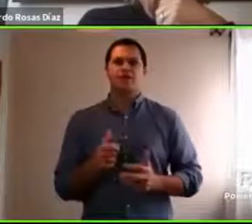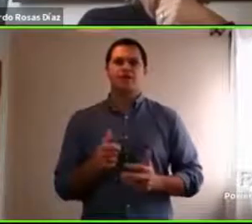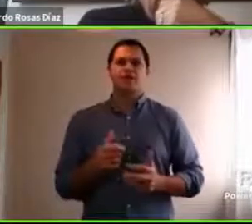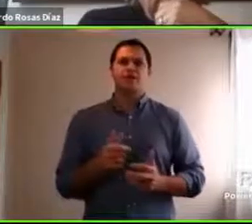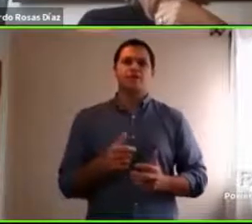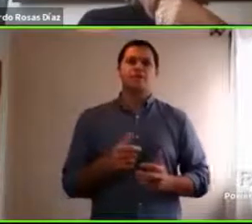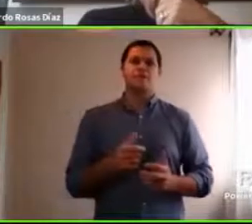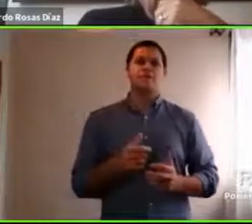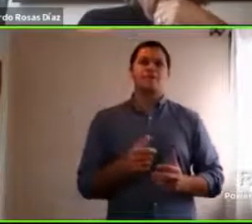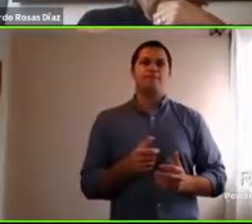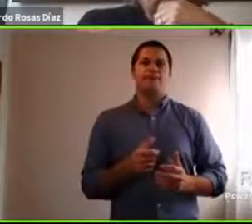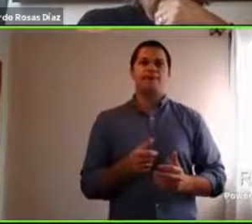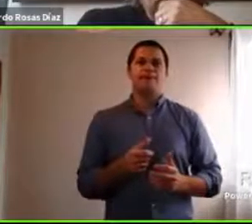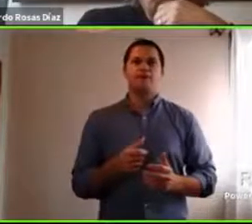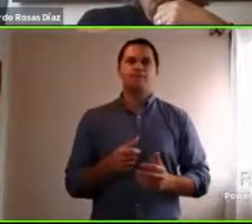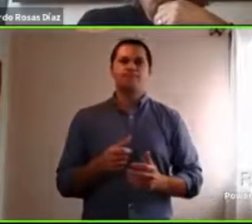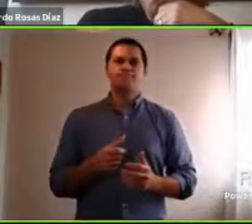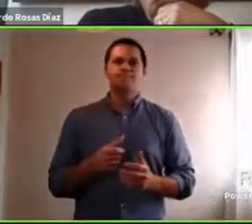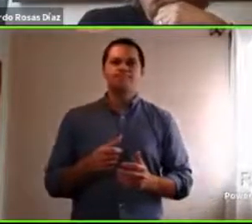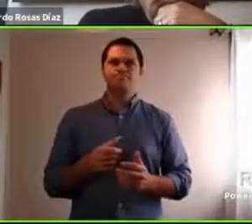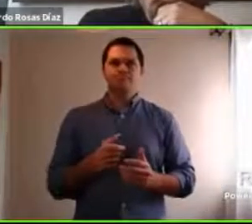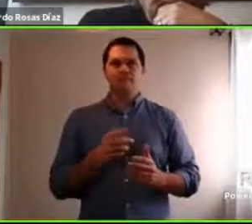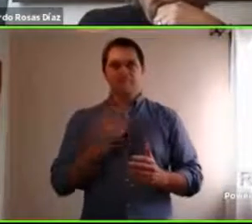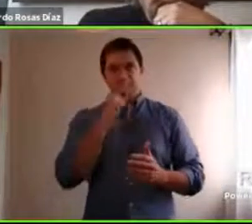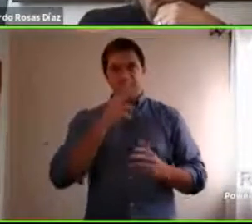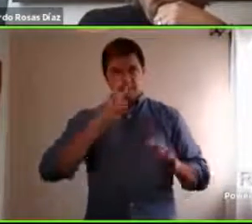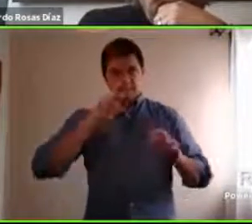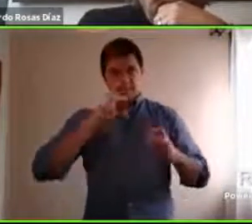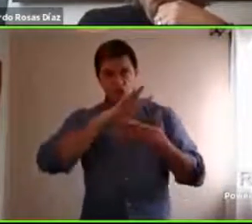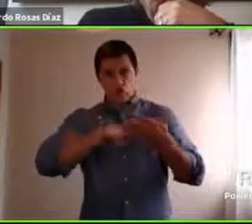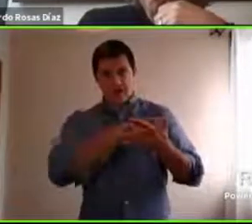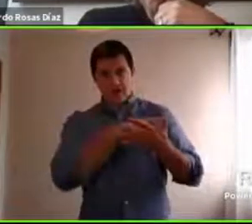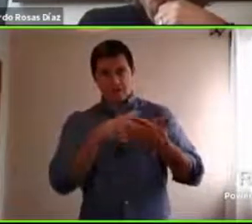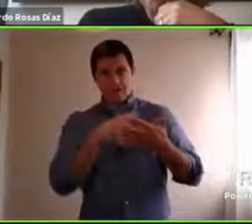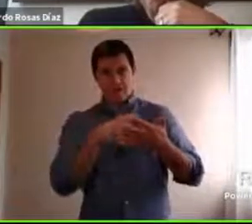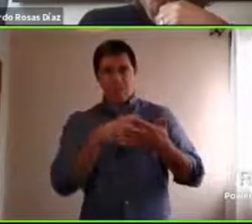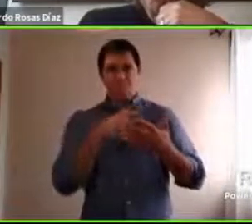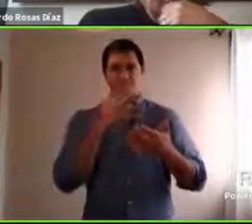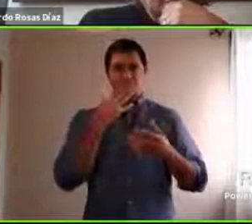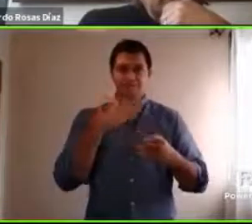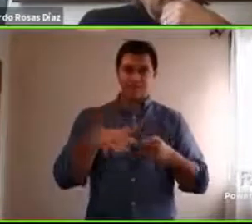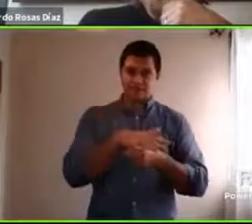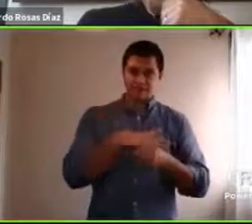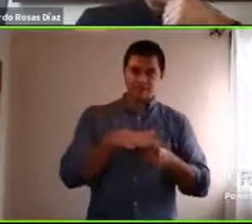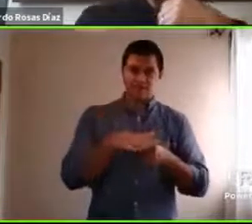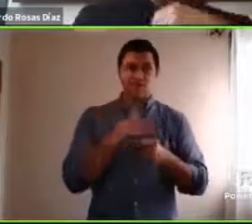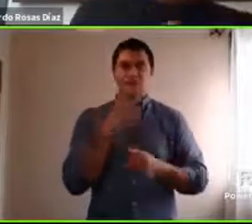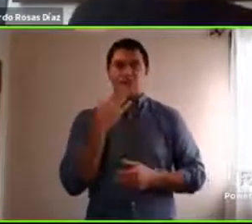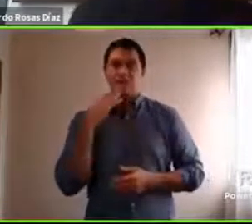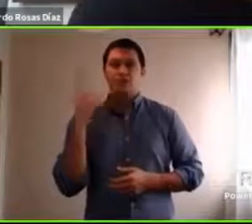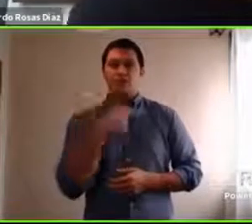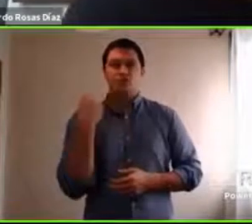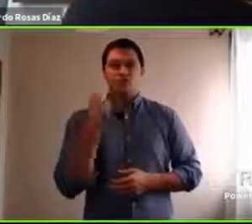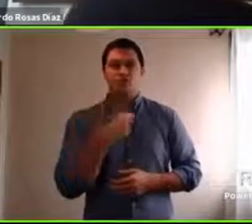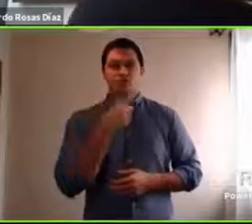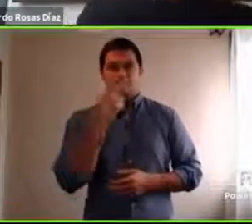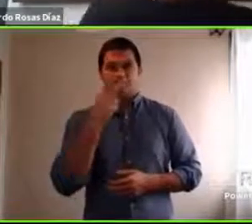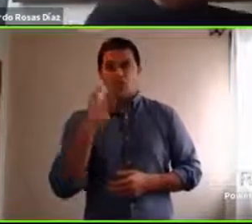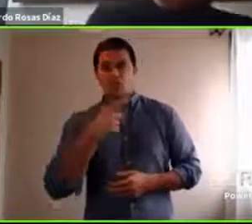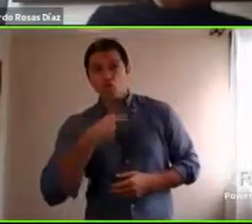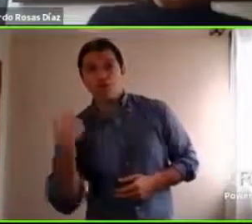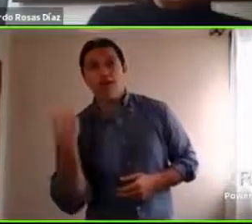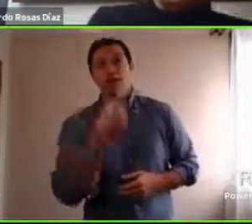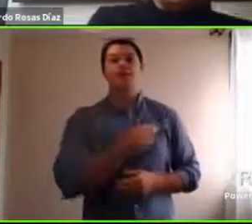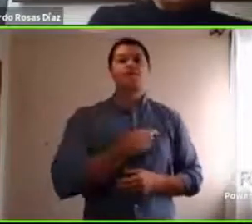espacios y nosotros también cuestionarnos nuestra carga horaria laboral dentro de las posibilidades de cada uno por